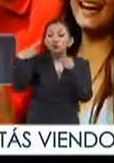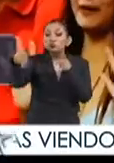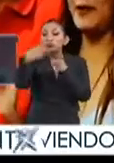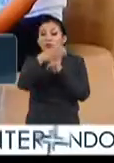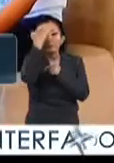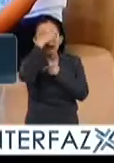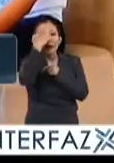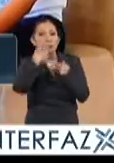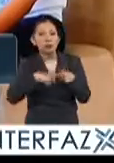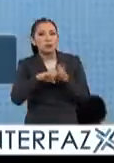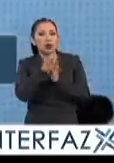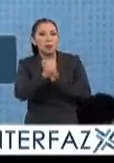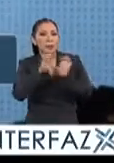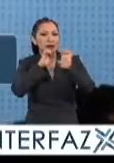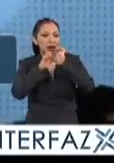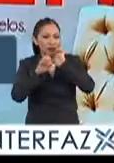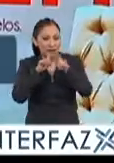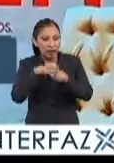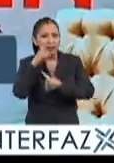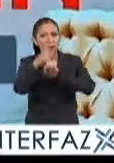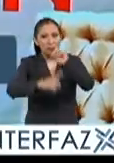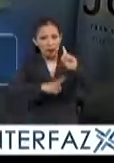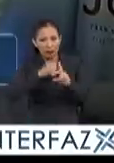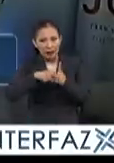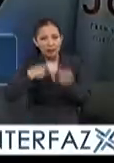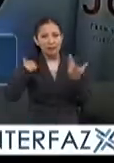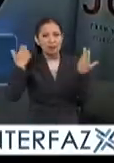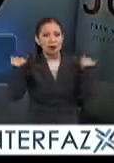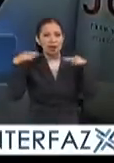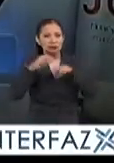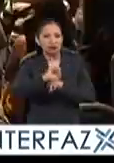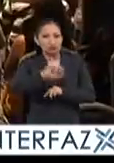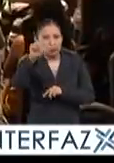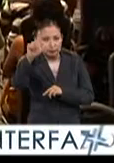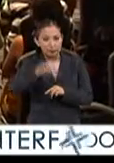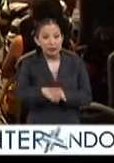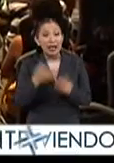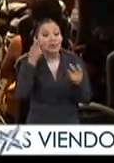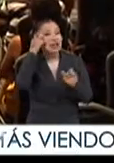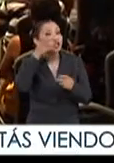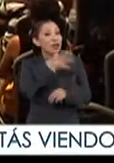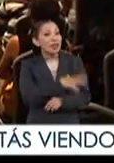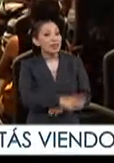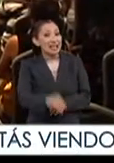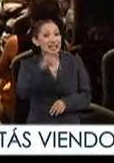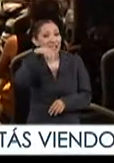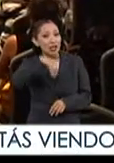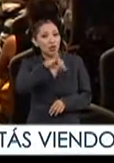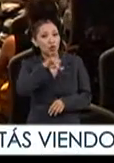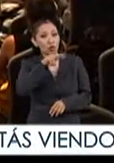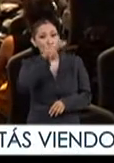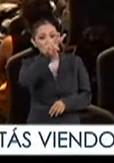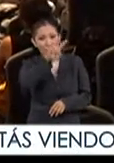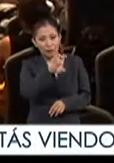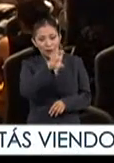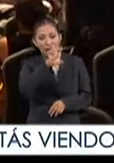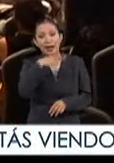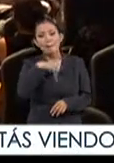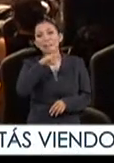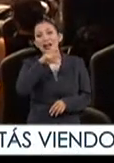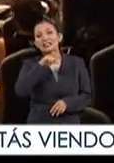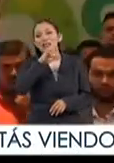experiencias de personajes como periodistas, deportistas y académicos. El director general del Instituto Mexicano de la Juventud,